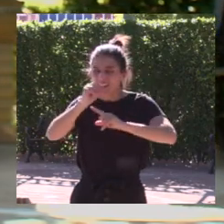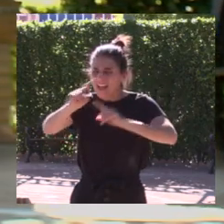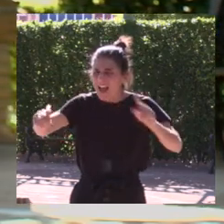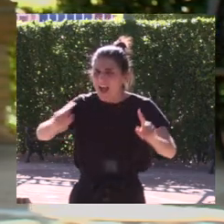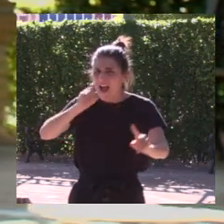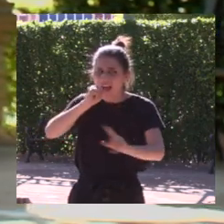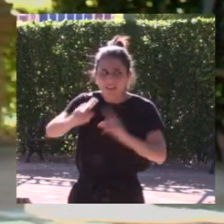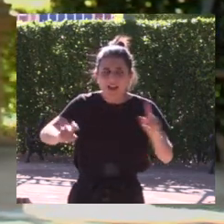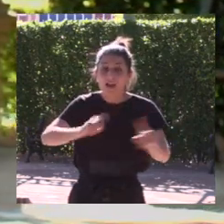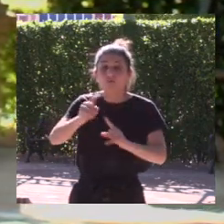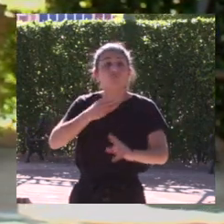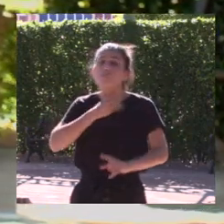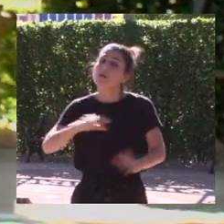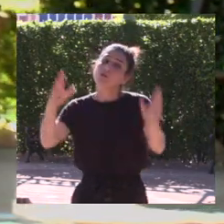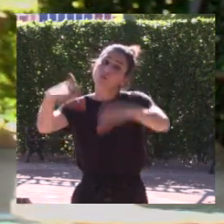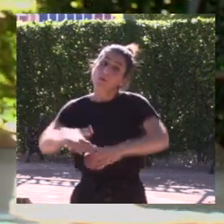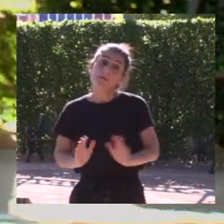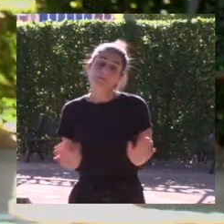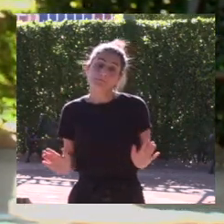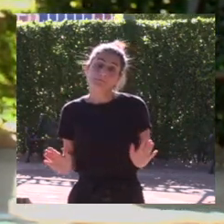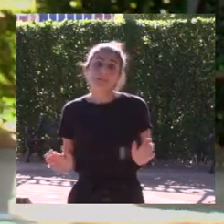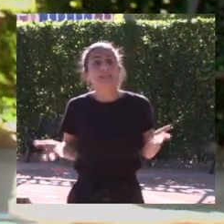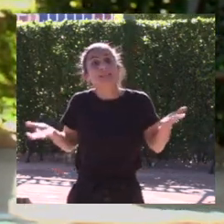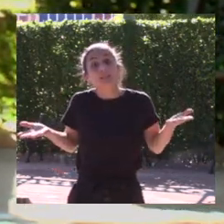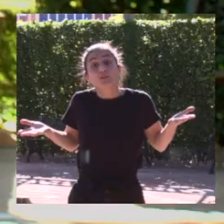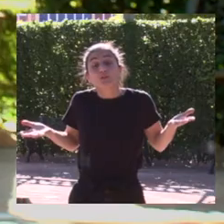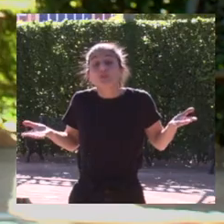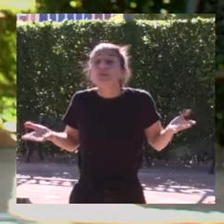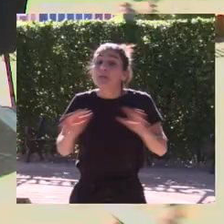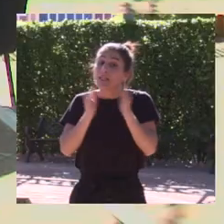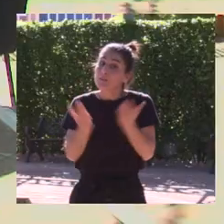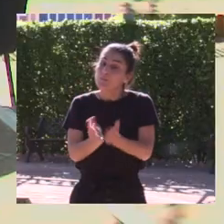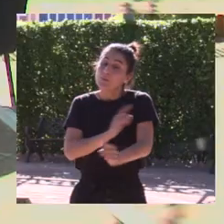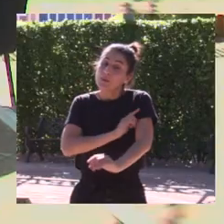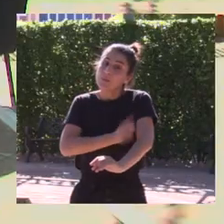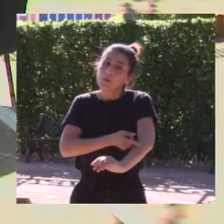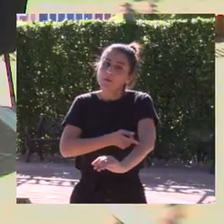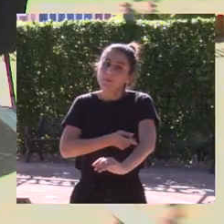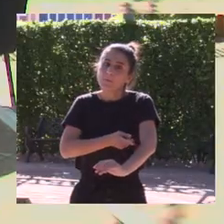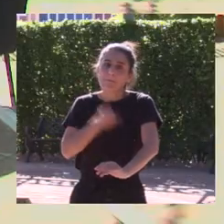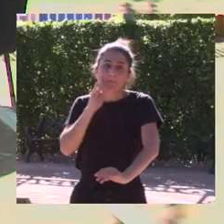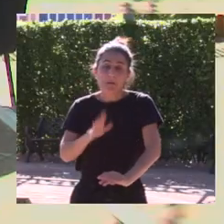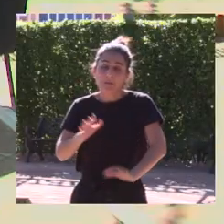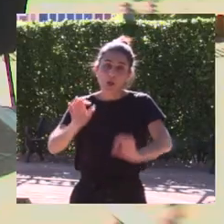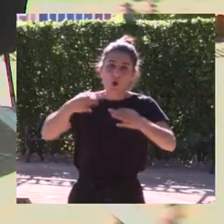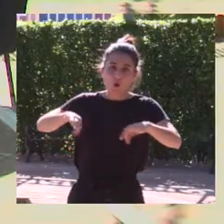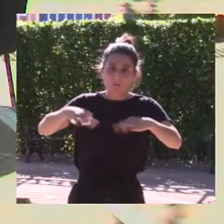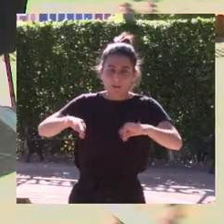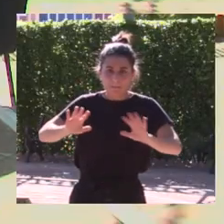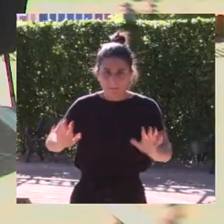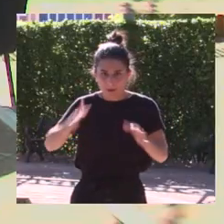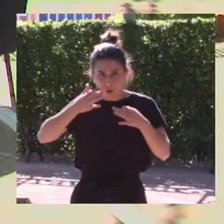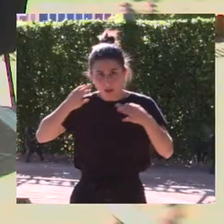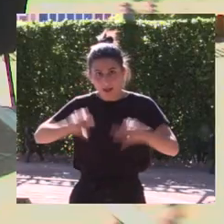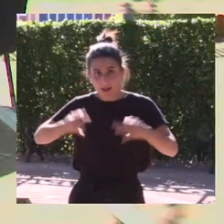cada año no tenías derecho a beca y esto bueno en el mundo del deporte puede parecer hasta bastante normal